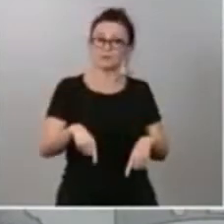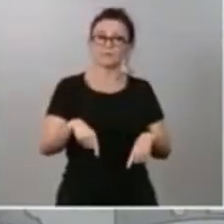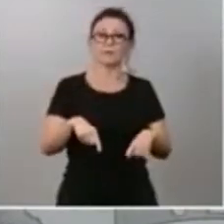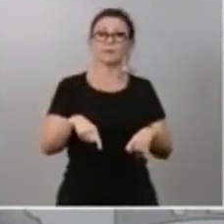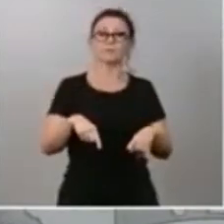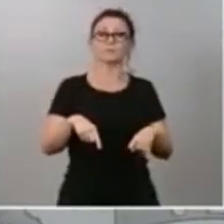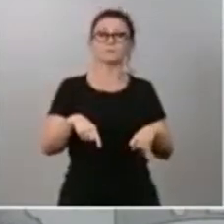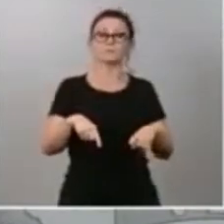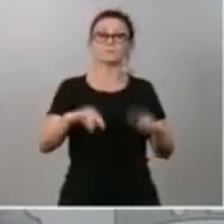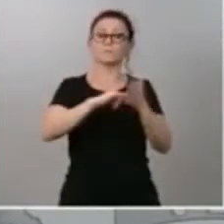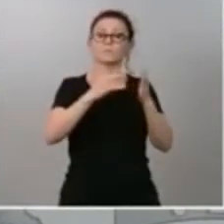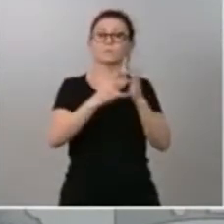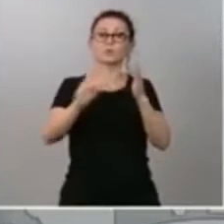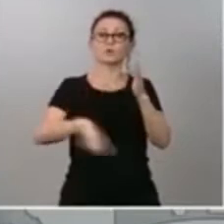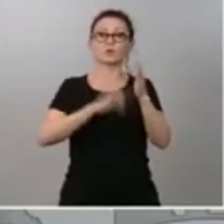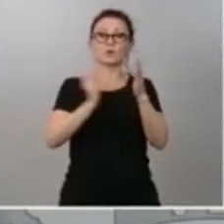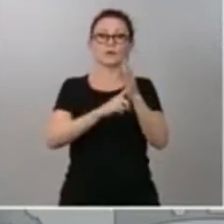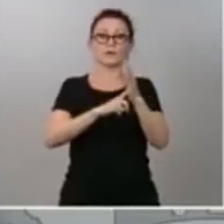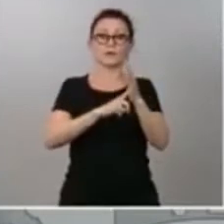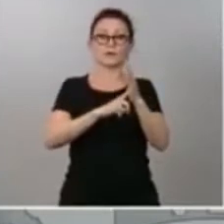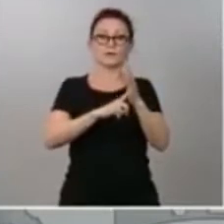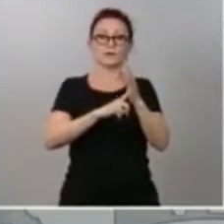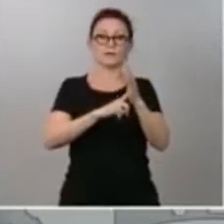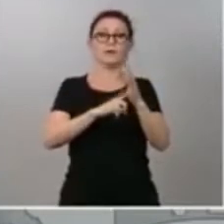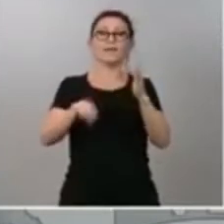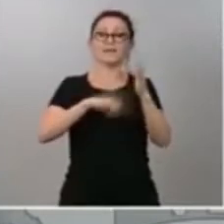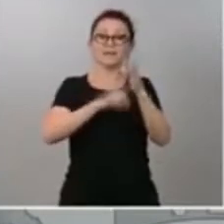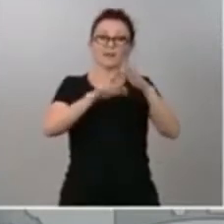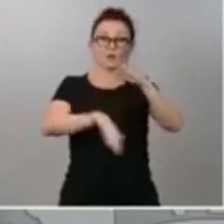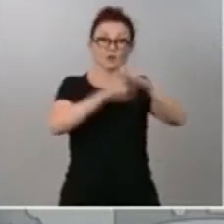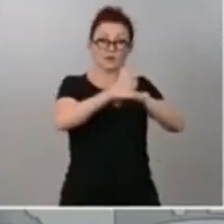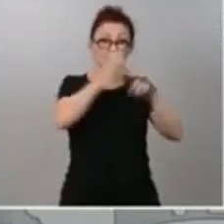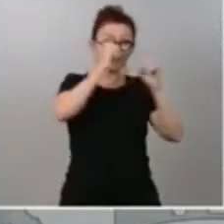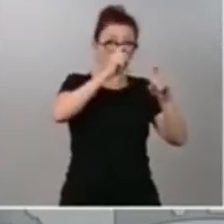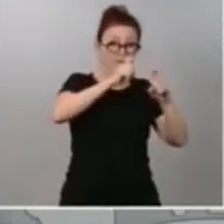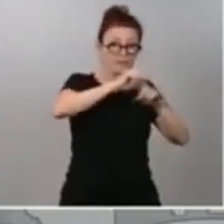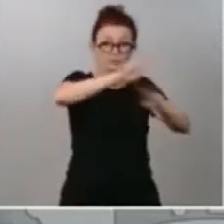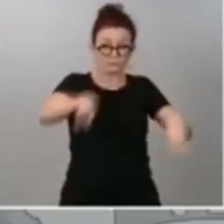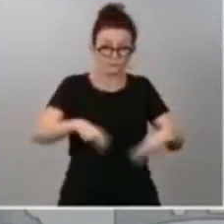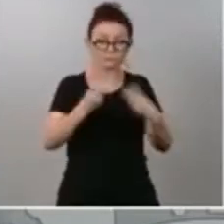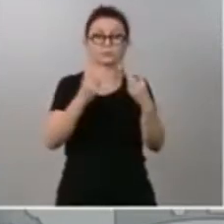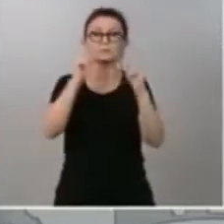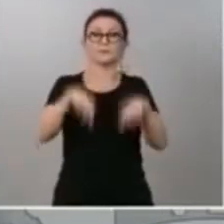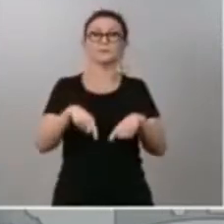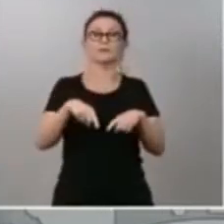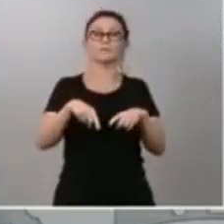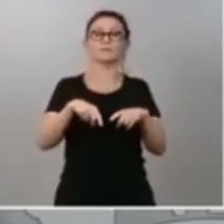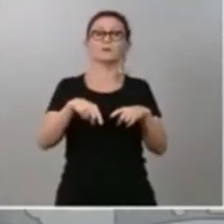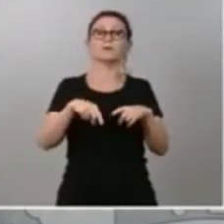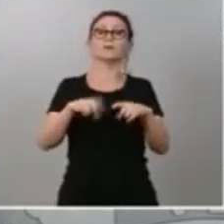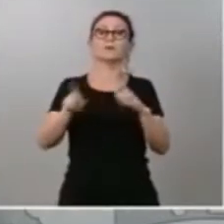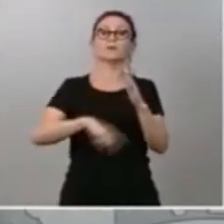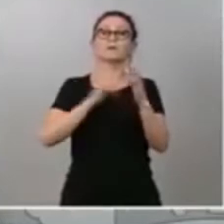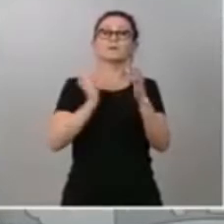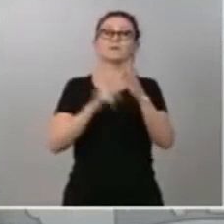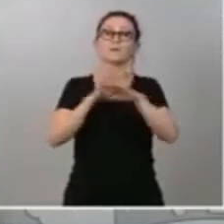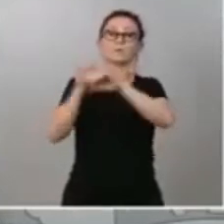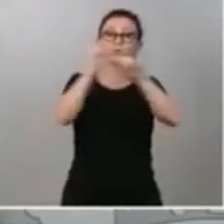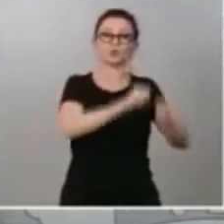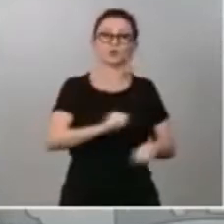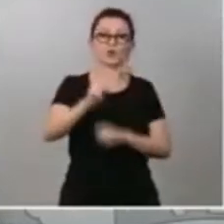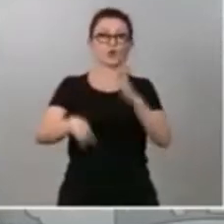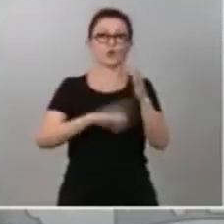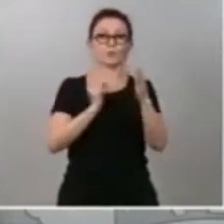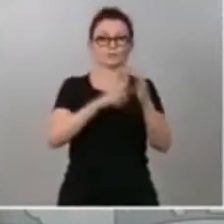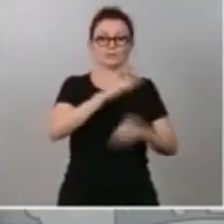de ley que modifica la Ley Orgánica de Educación, un proyecto de ley para la protección integral de la infancia y de la adolescencia